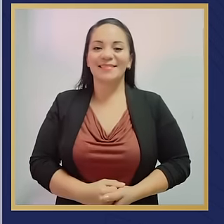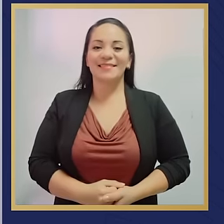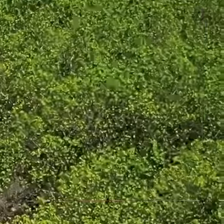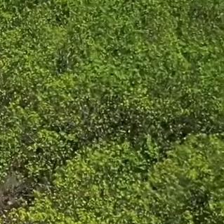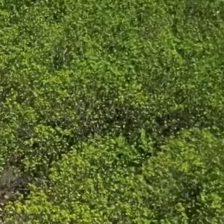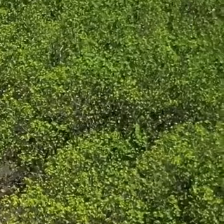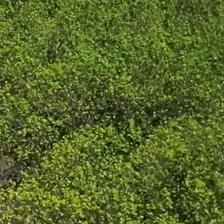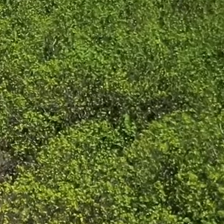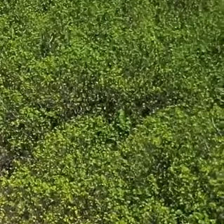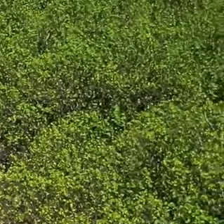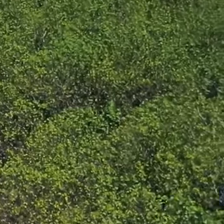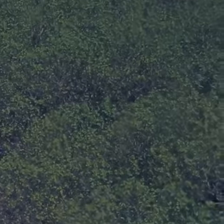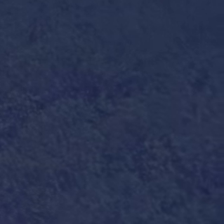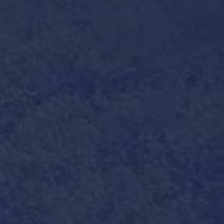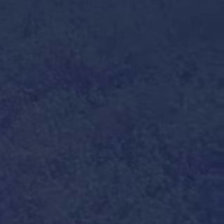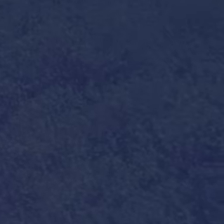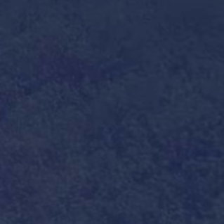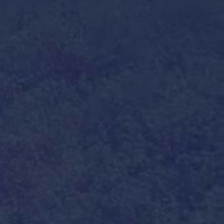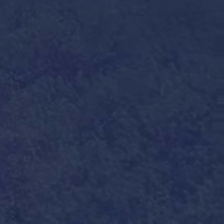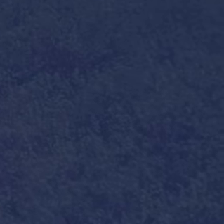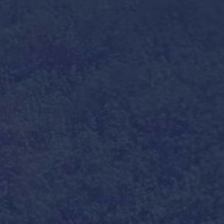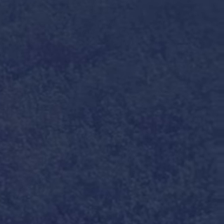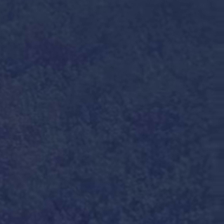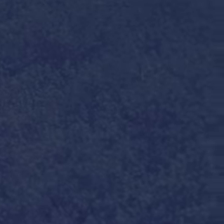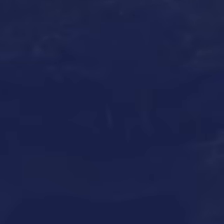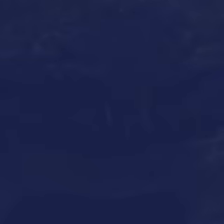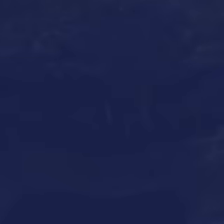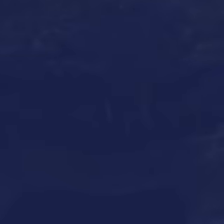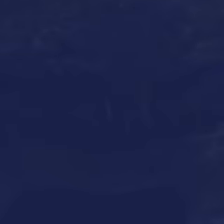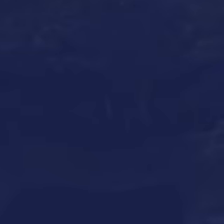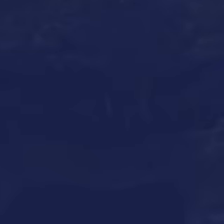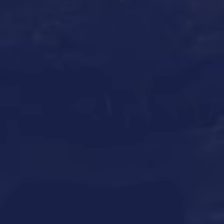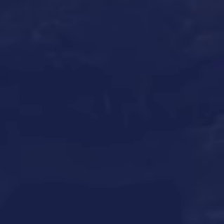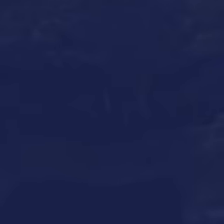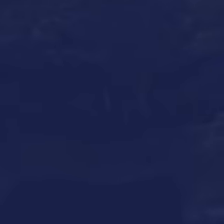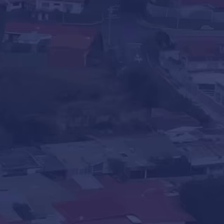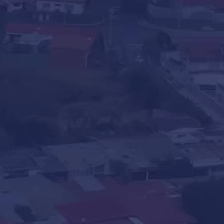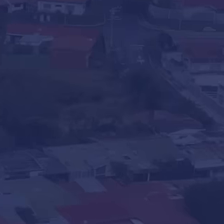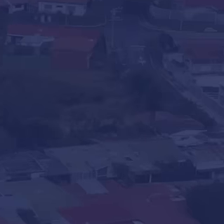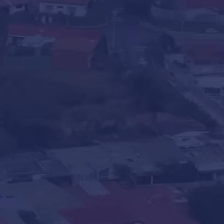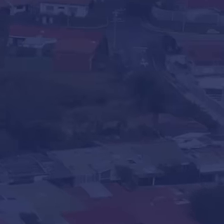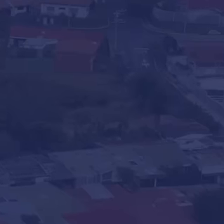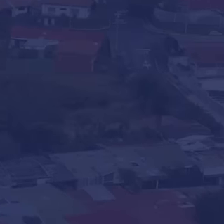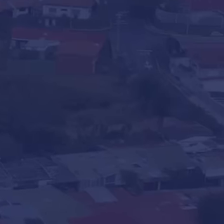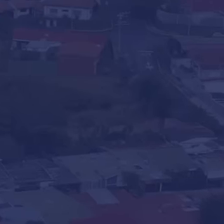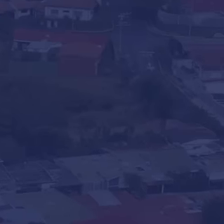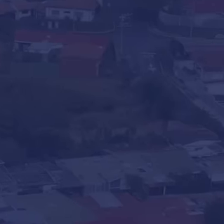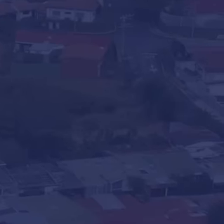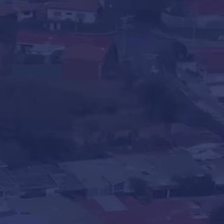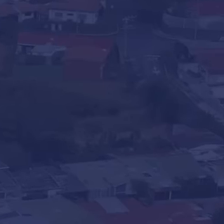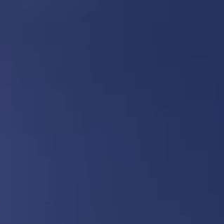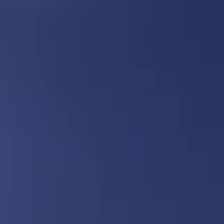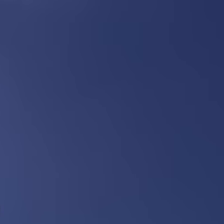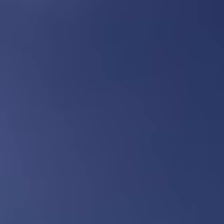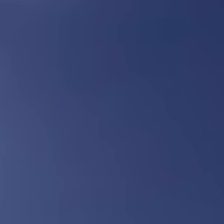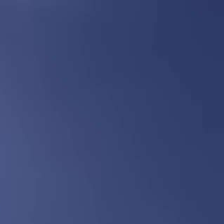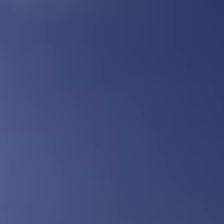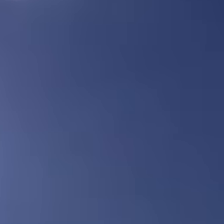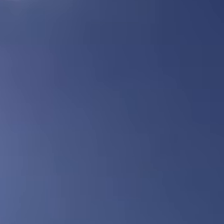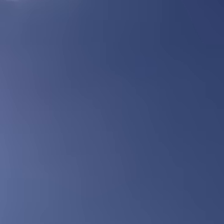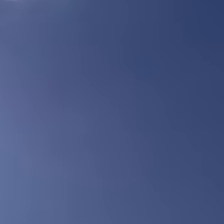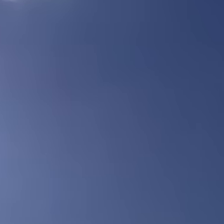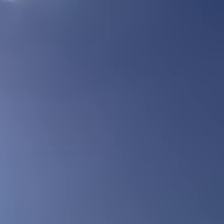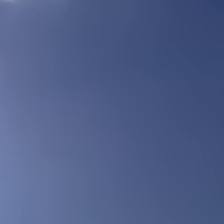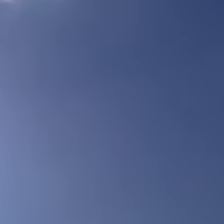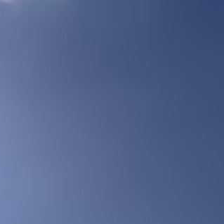bendiga. Costa Rica tiene un firme propósito. Que la próxima generación crezca en un país mejor.